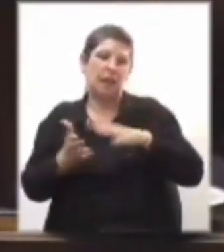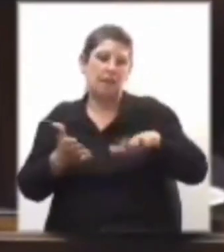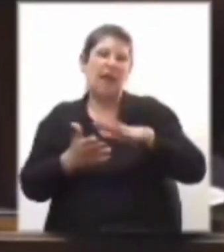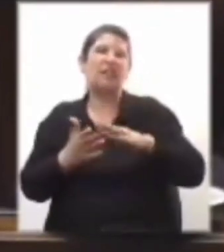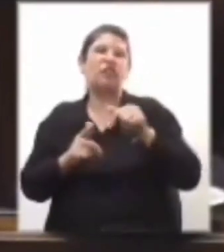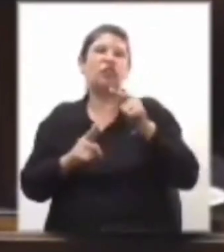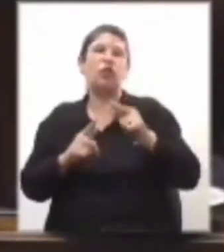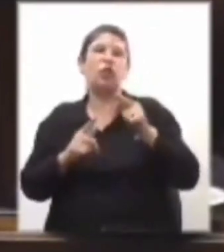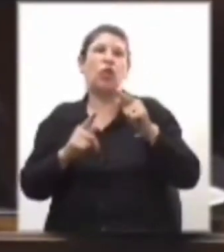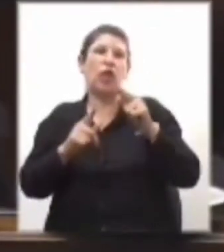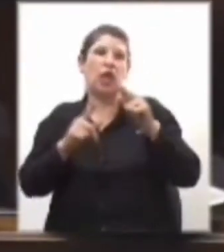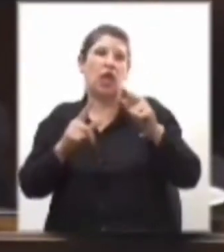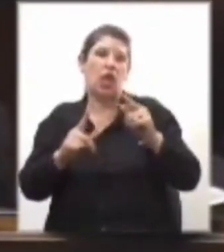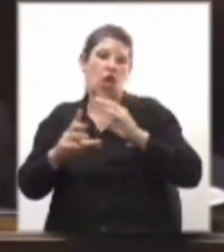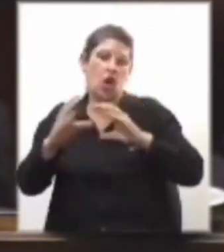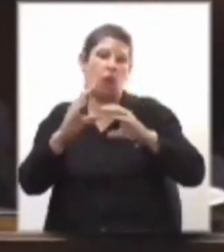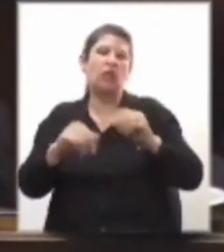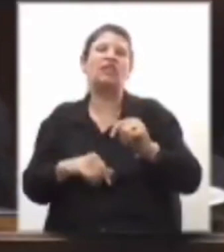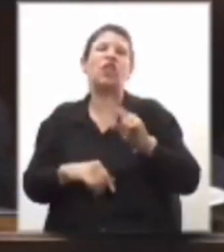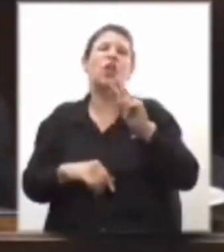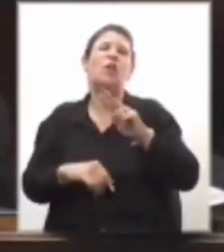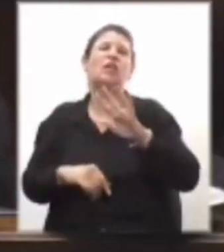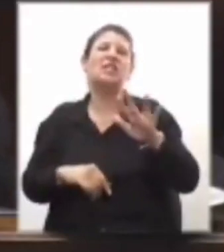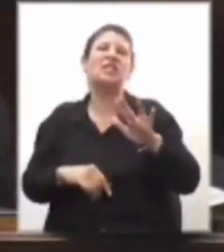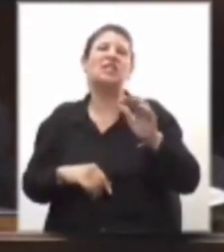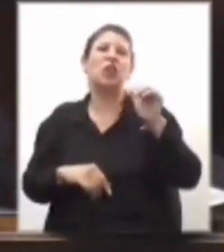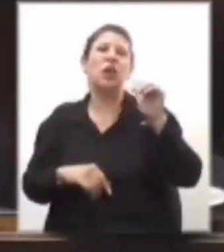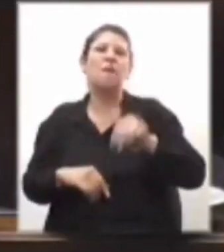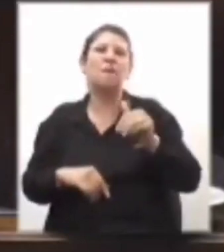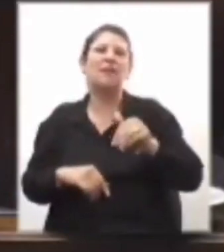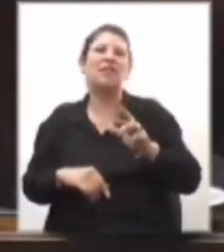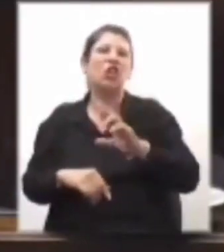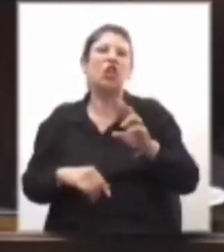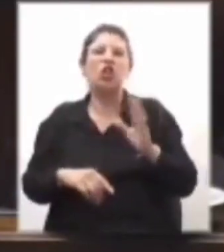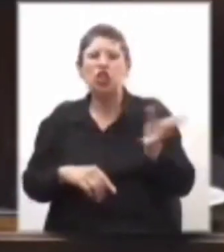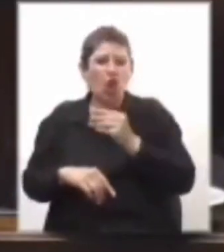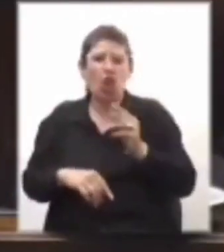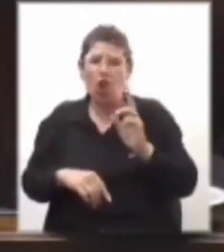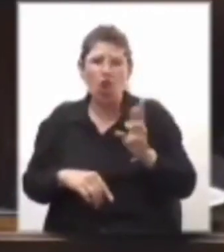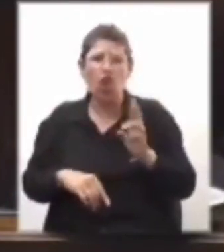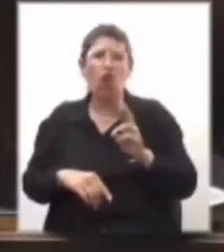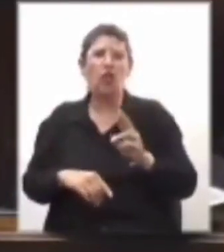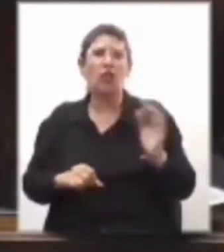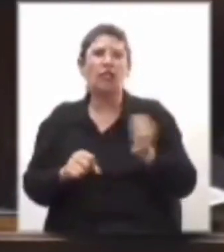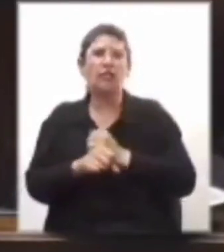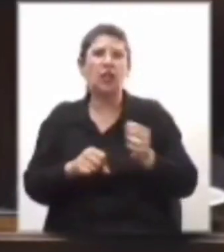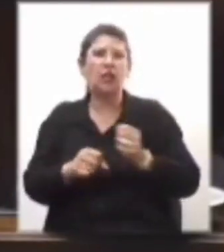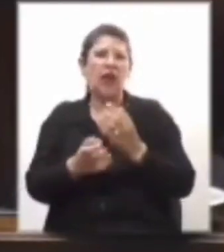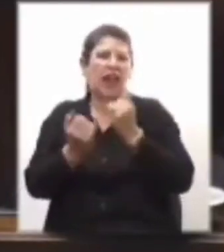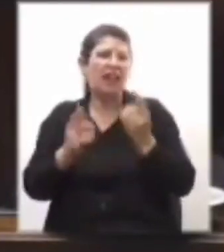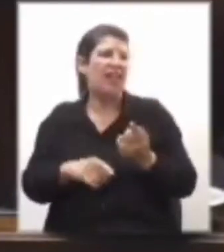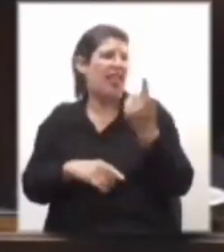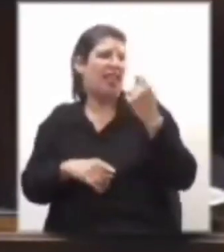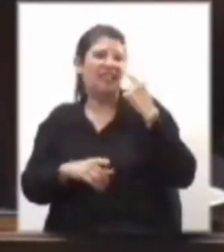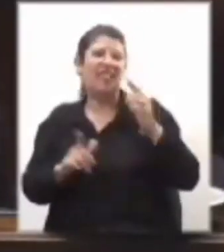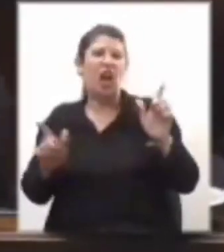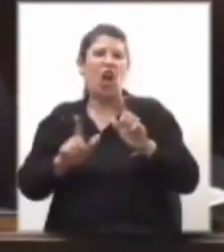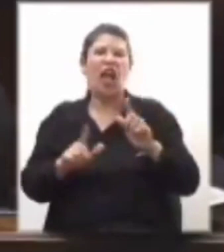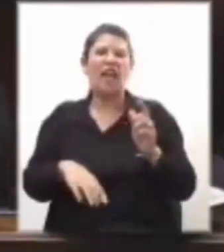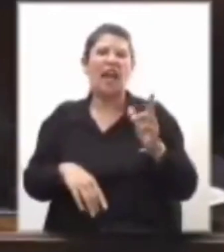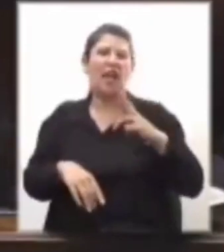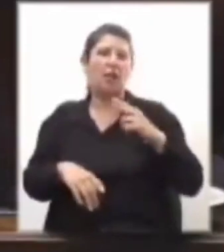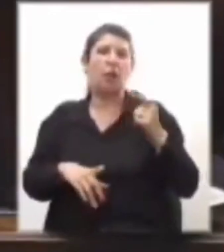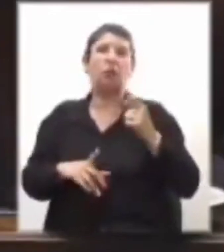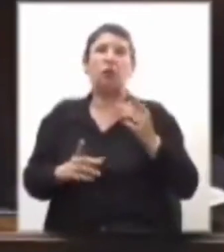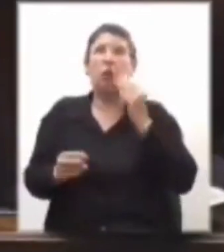los 25 millones de dólares, son todos millones de dólares, que le aprobaron en el día de ayer a los canales privados porque estaban